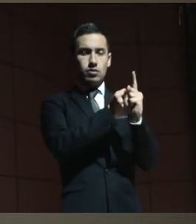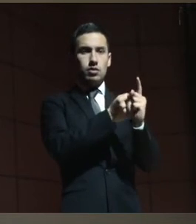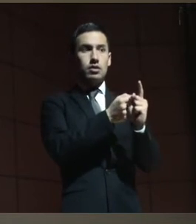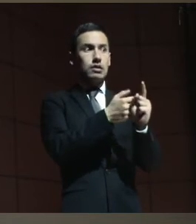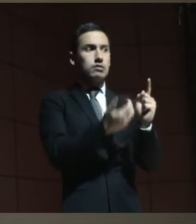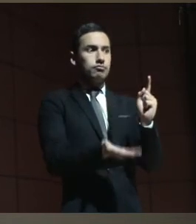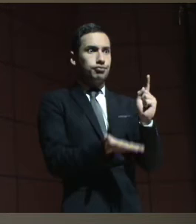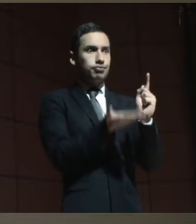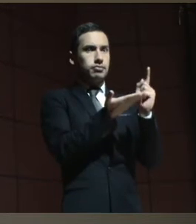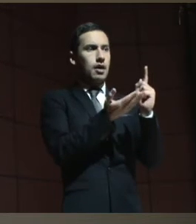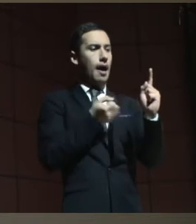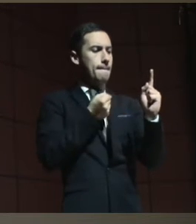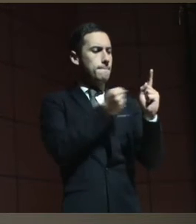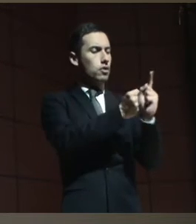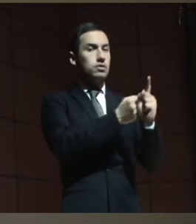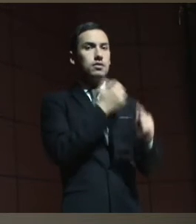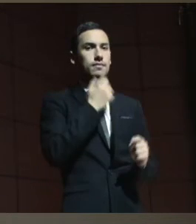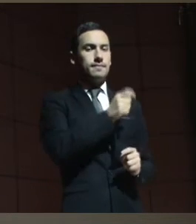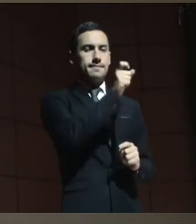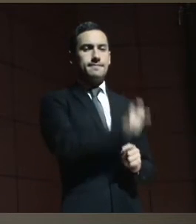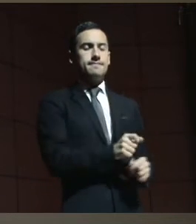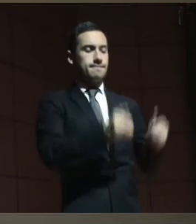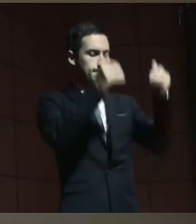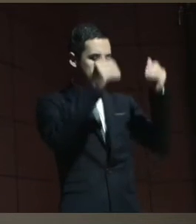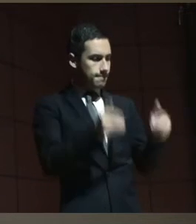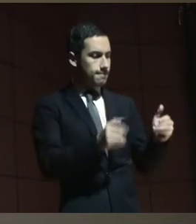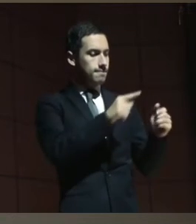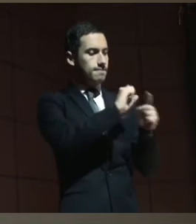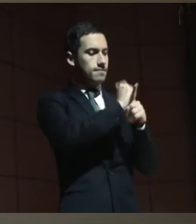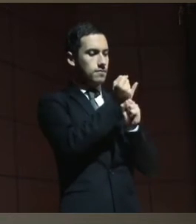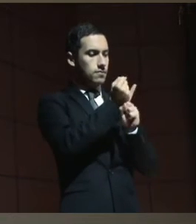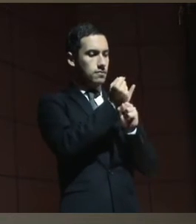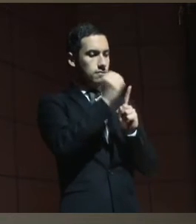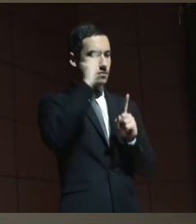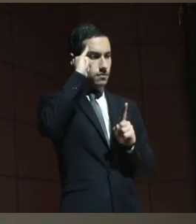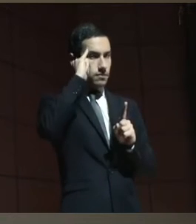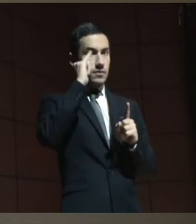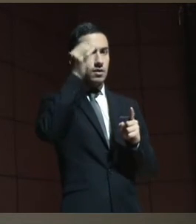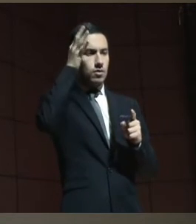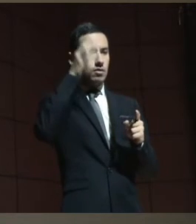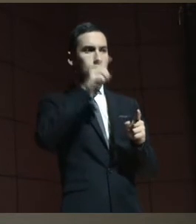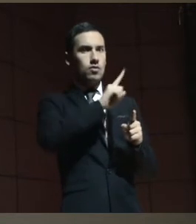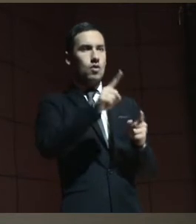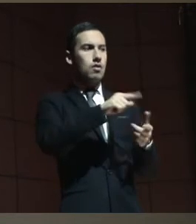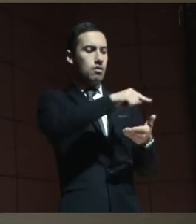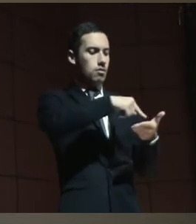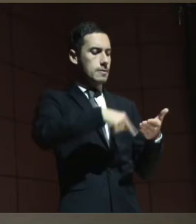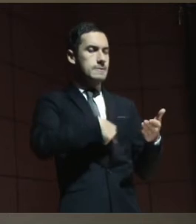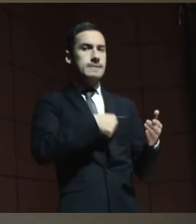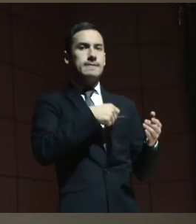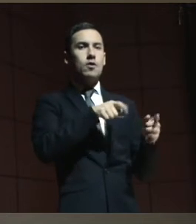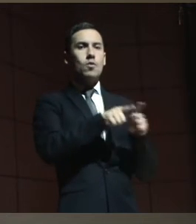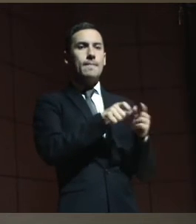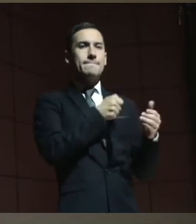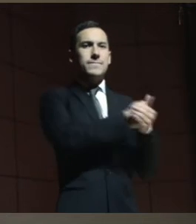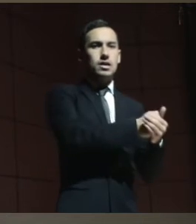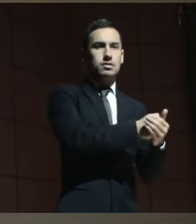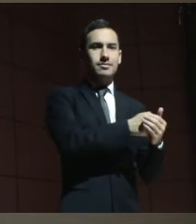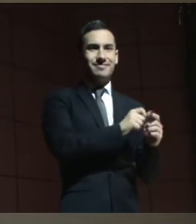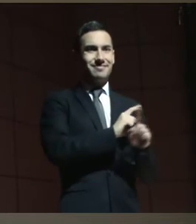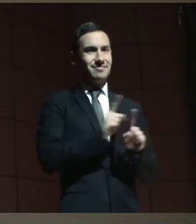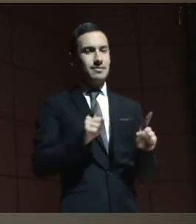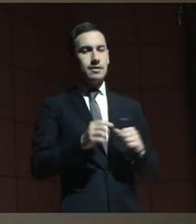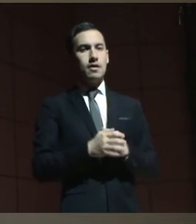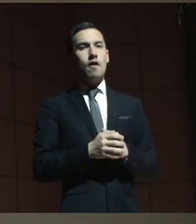apoyos para que a una persona con discapacidad psicosocial no se le haga firmar un contrato por precio vil, por ejemplo.